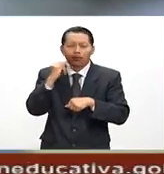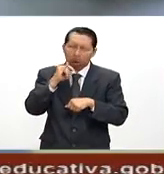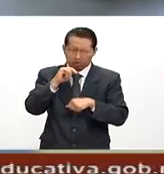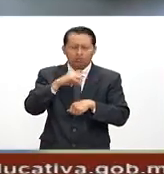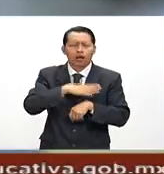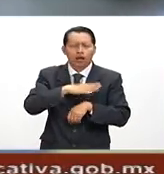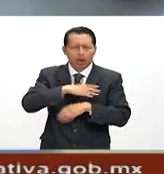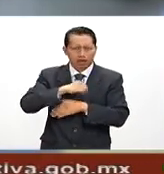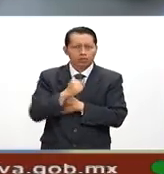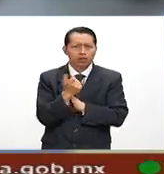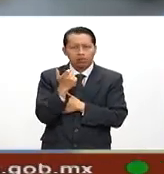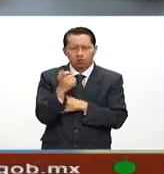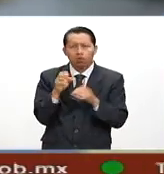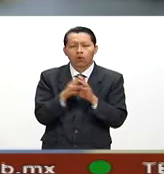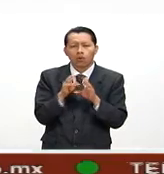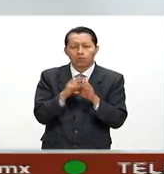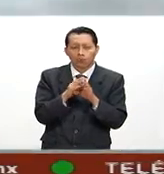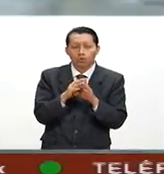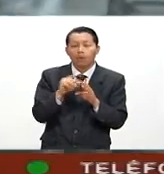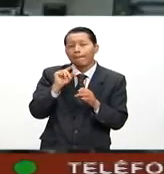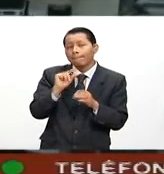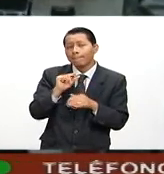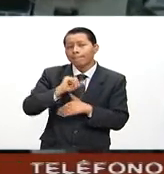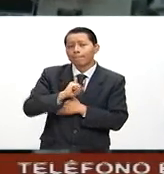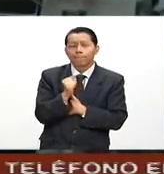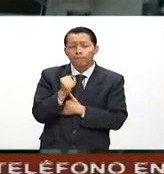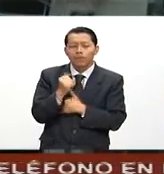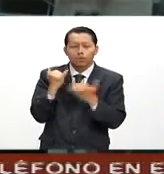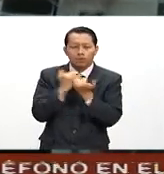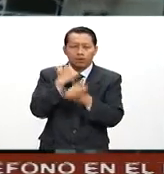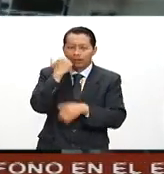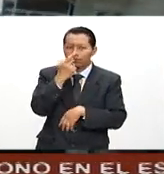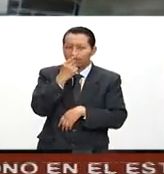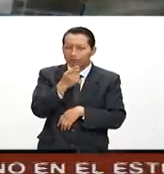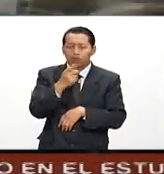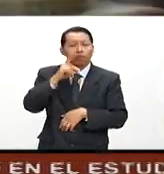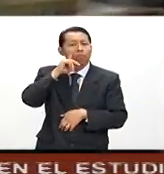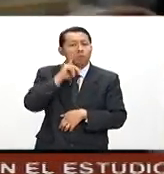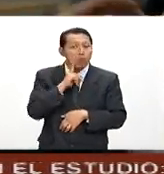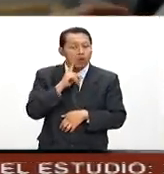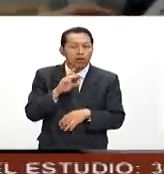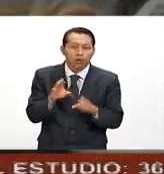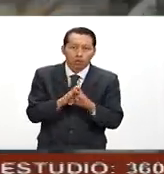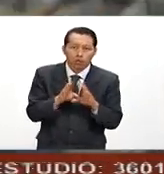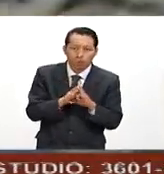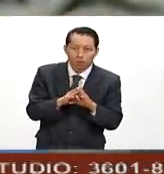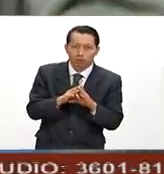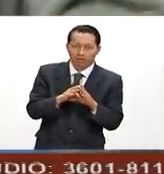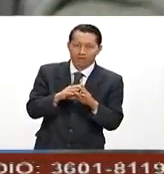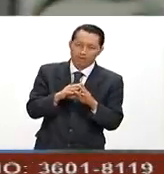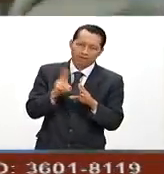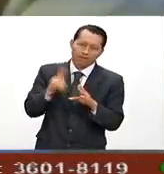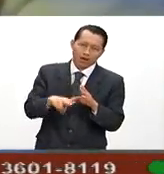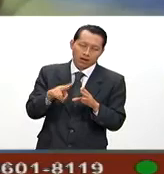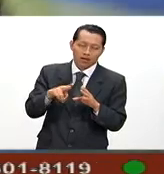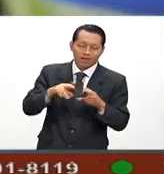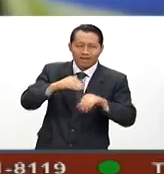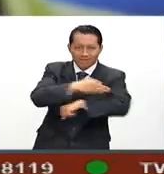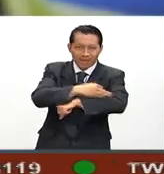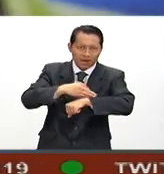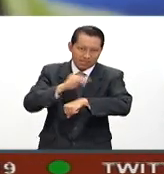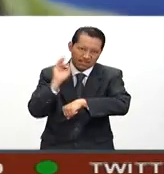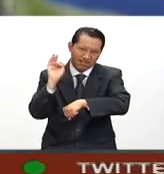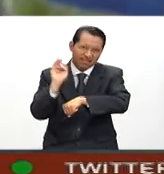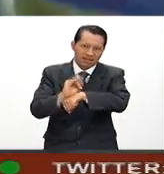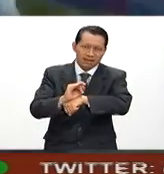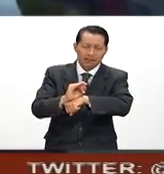están ahorrando, ahorran poquito, y quiero decirte, Pati, que las mujeres, híjole, no solo son el pilar de la familia, son el pilar de la nación,